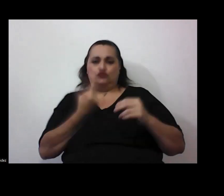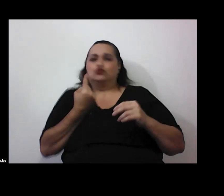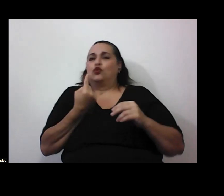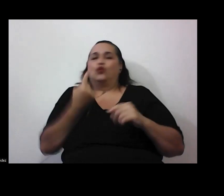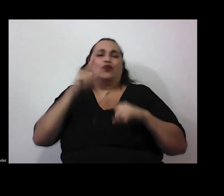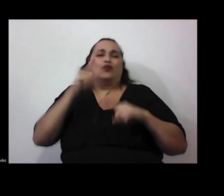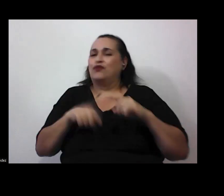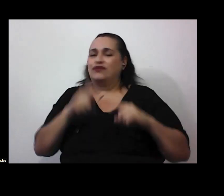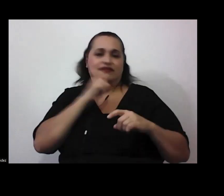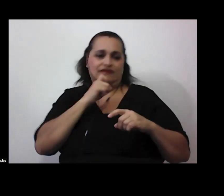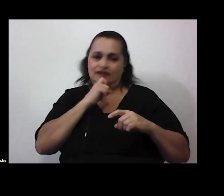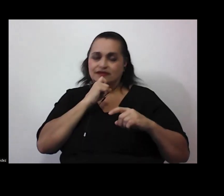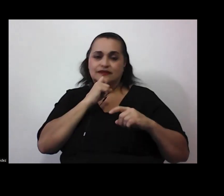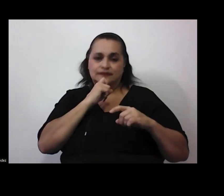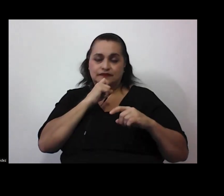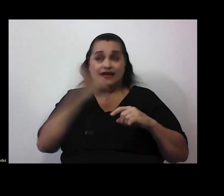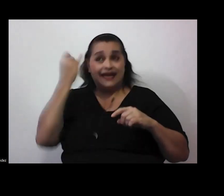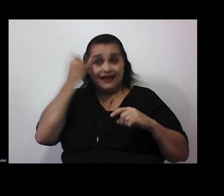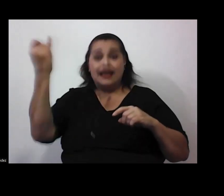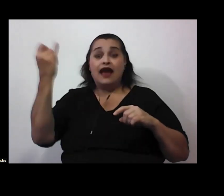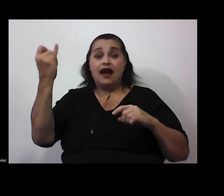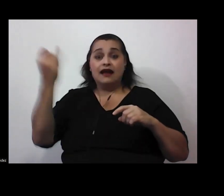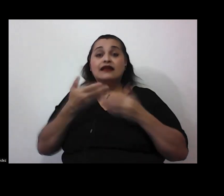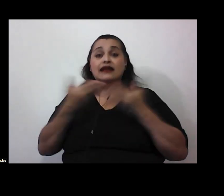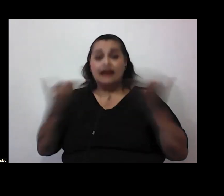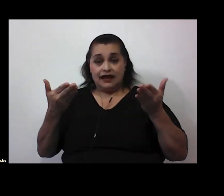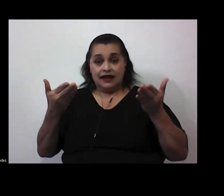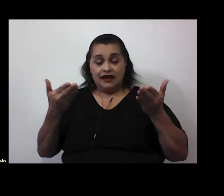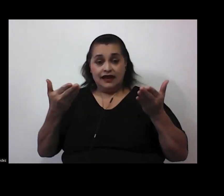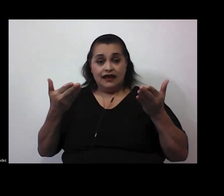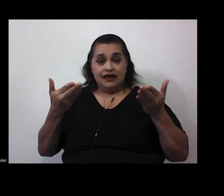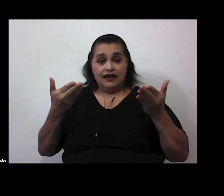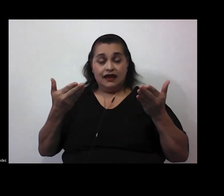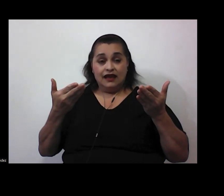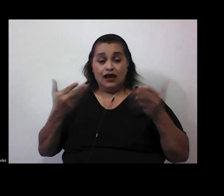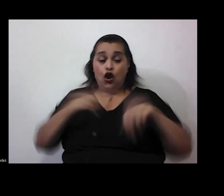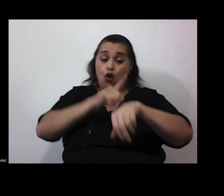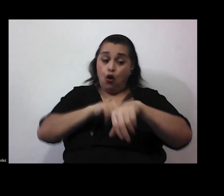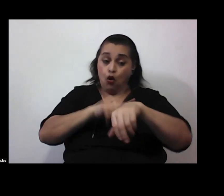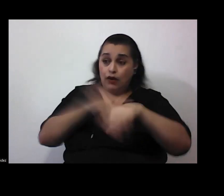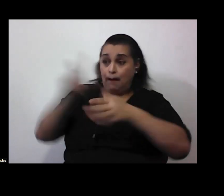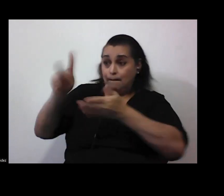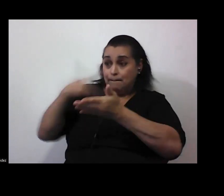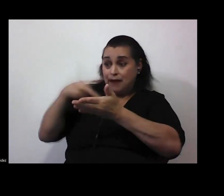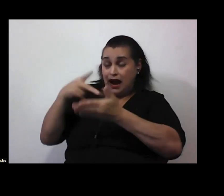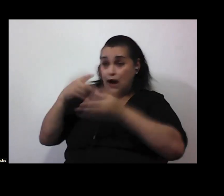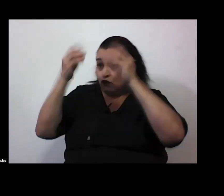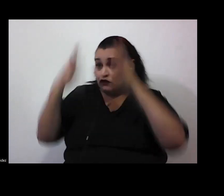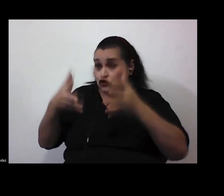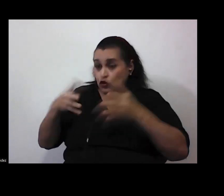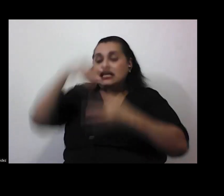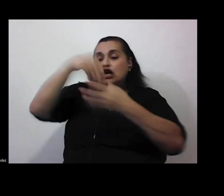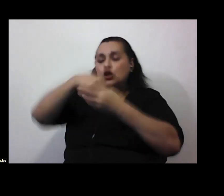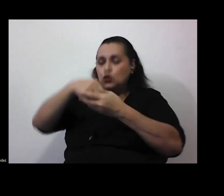parece muy difícil lo ideal sería que lo ideal sería que las horas que se le pagan a los docentes incluyeran horas pagas para